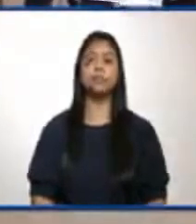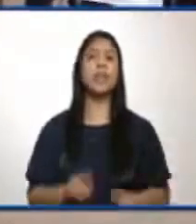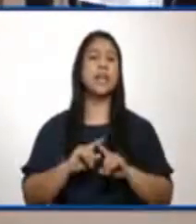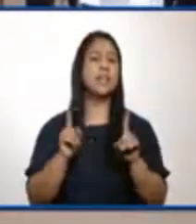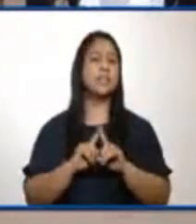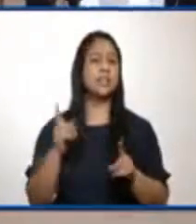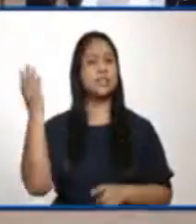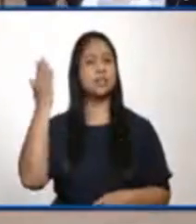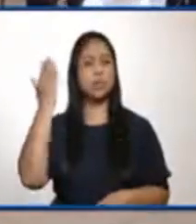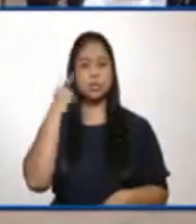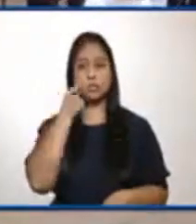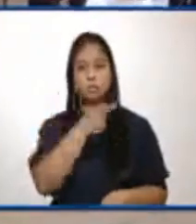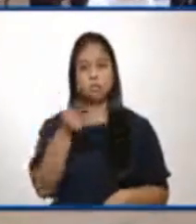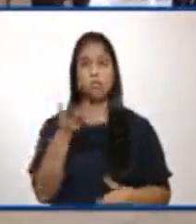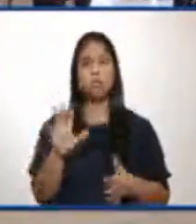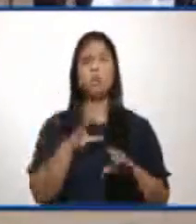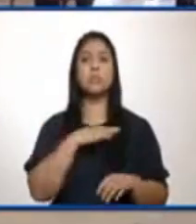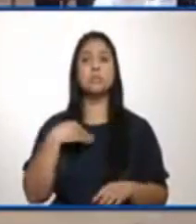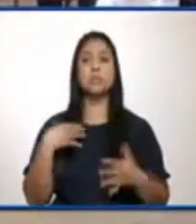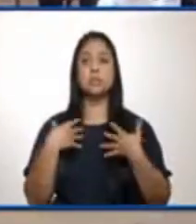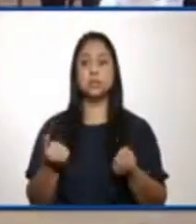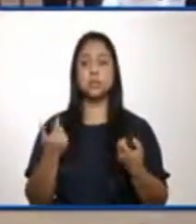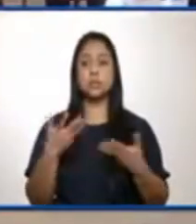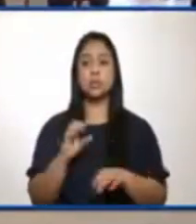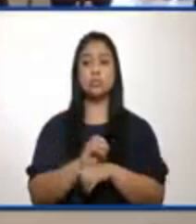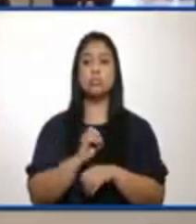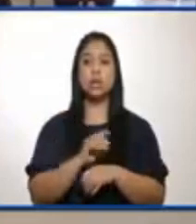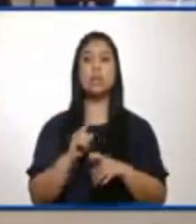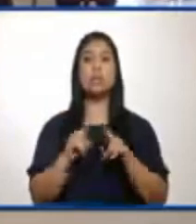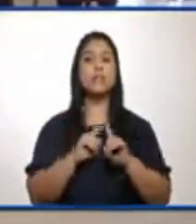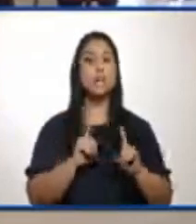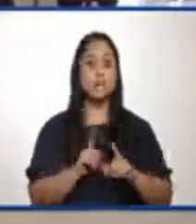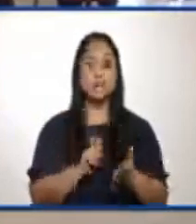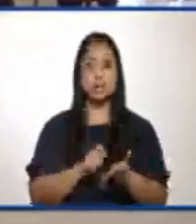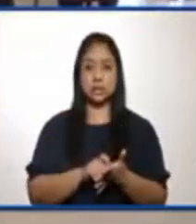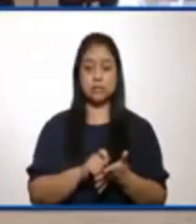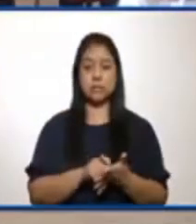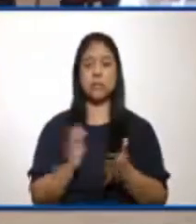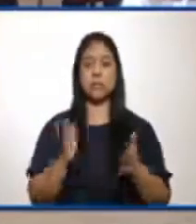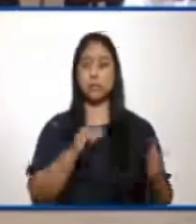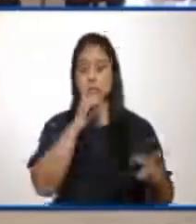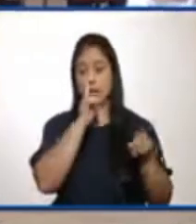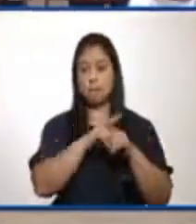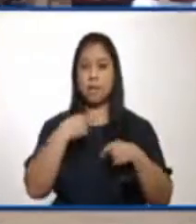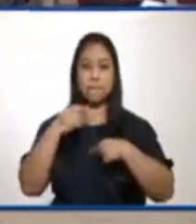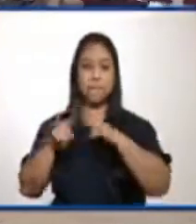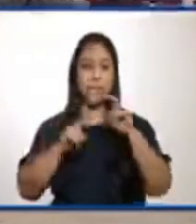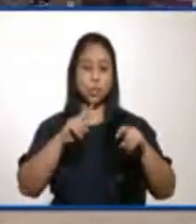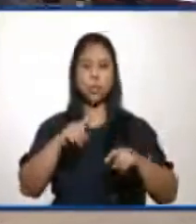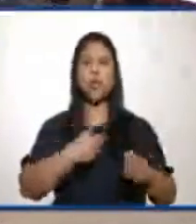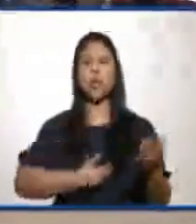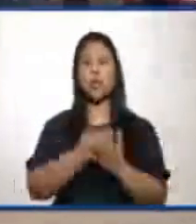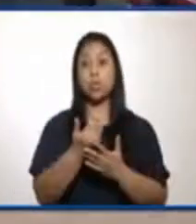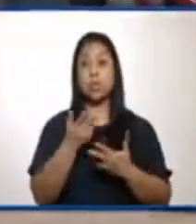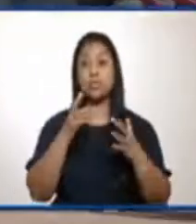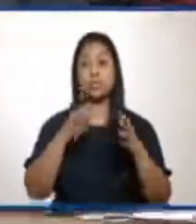conferencia de prensa que usted dio en el Ministerio de Salud, indicó que se estaban corriendo varias pruebas por casos sospechosos a la nueva cepa de COVID-19